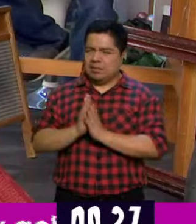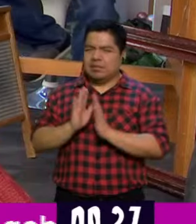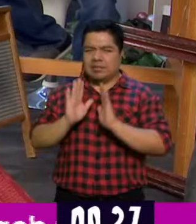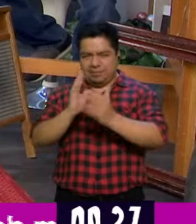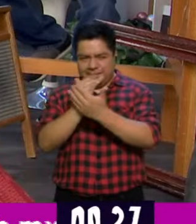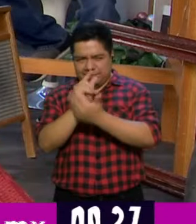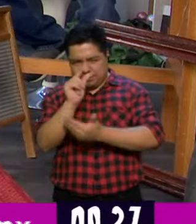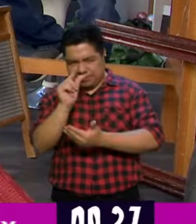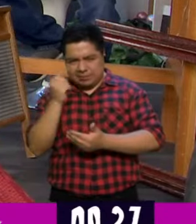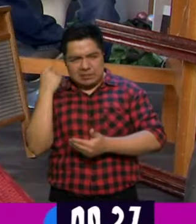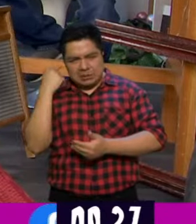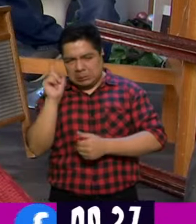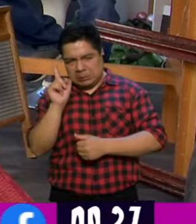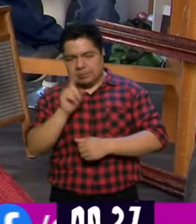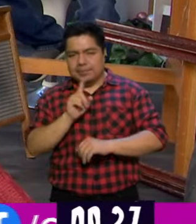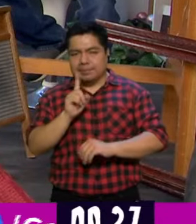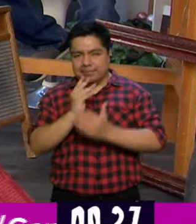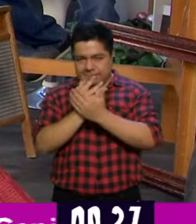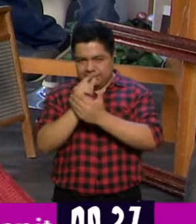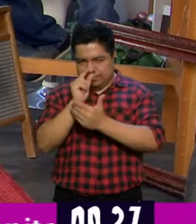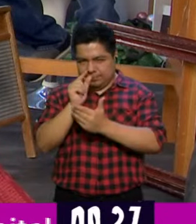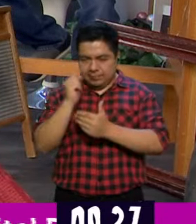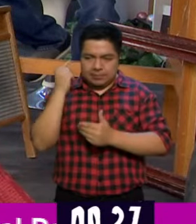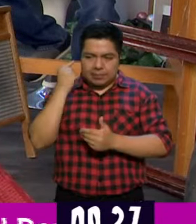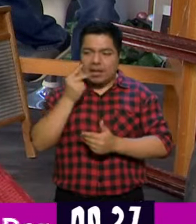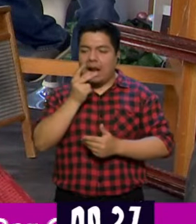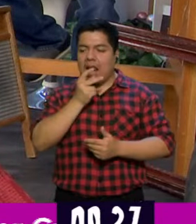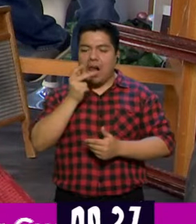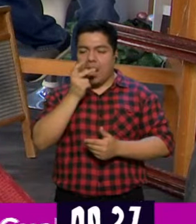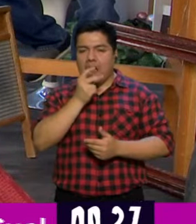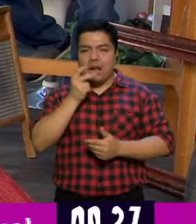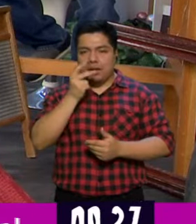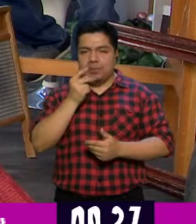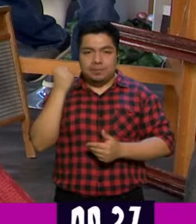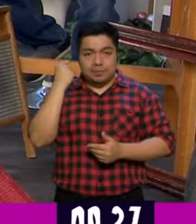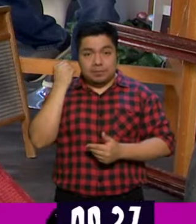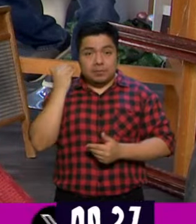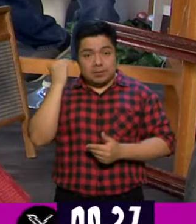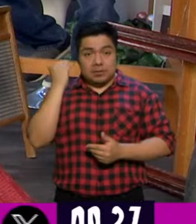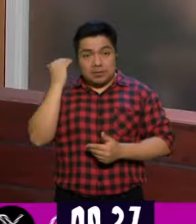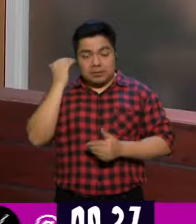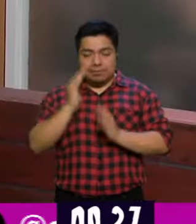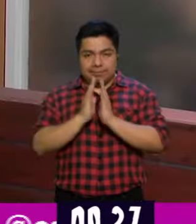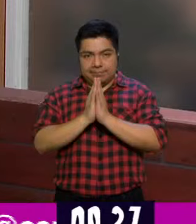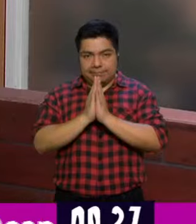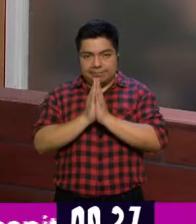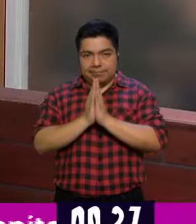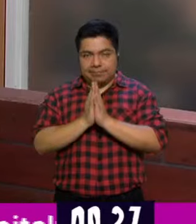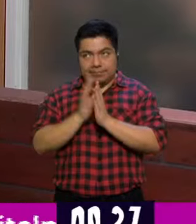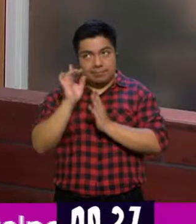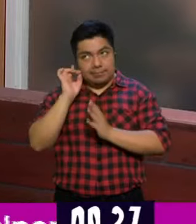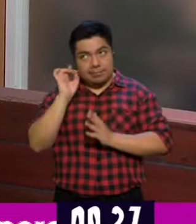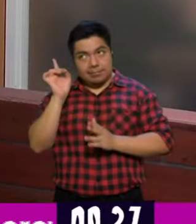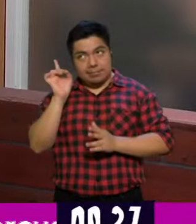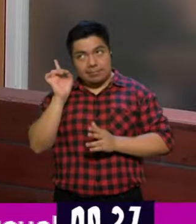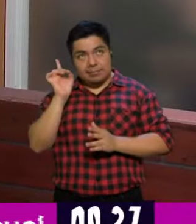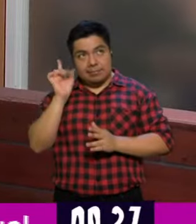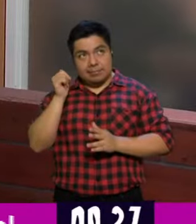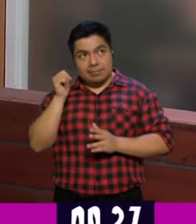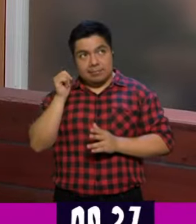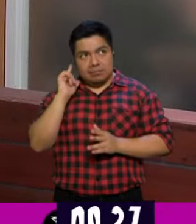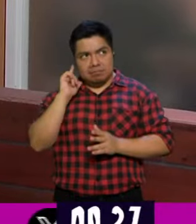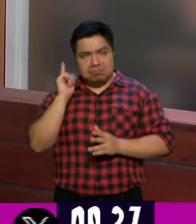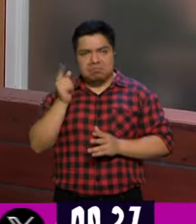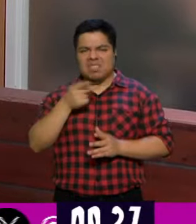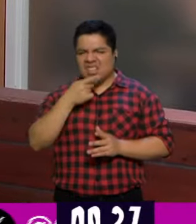Espérate, Berenice, espérate. Todavía no leo labios. ¿Le pueden subir acá al regreso de Doña Bere, Bere, Bere, Bere? A